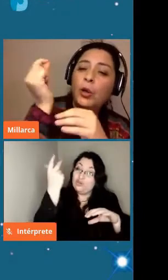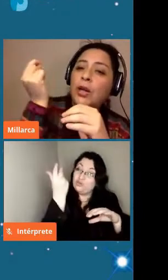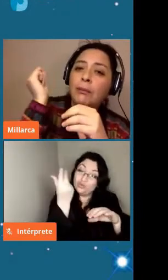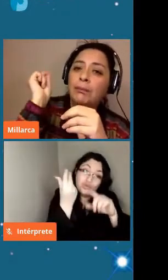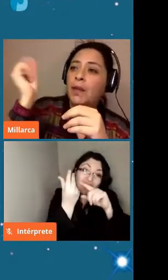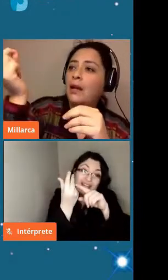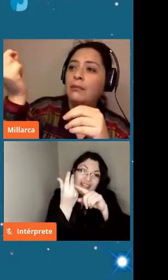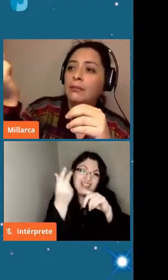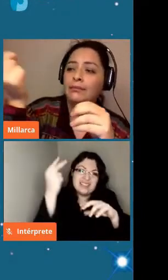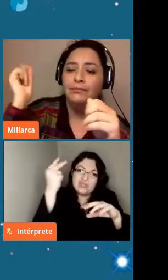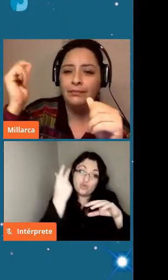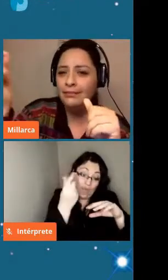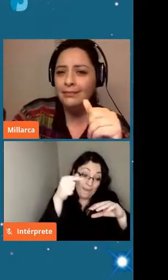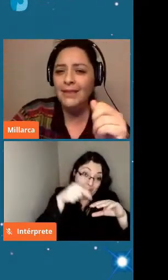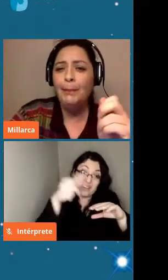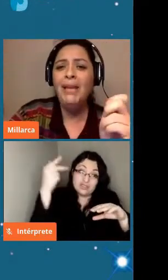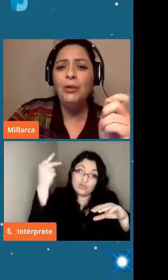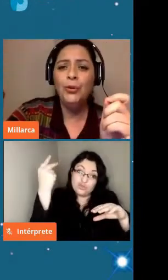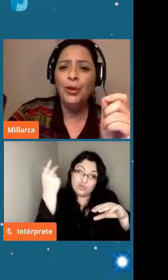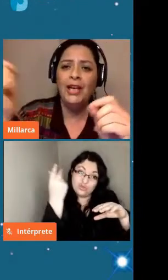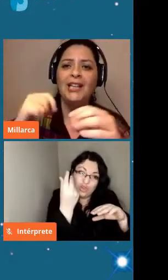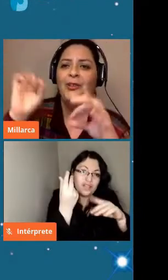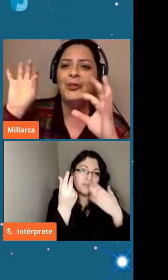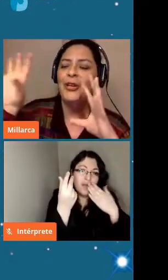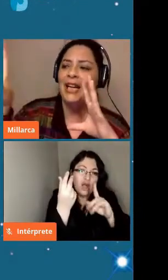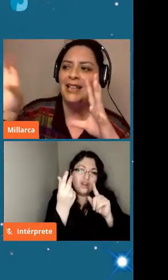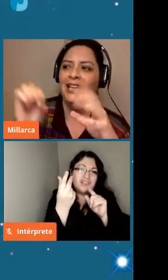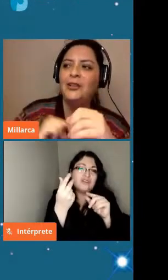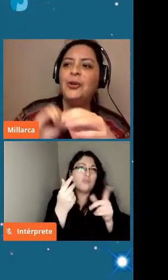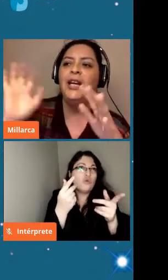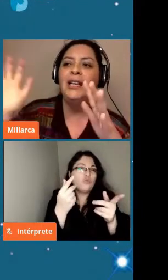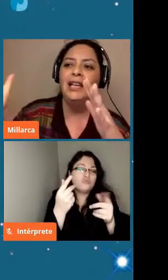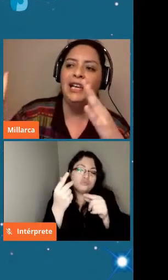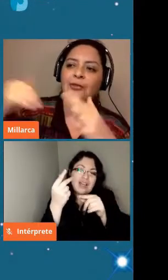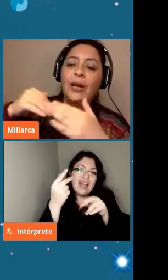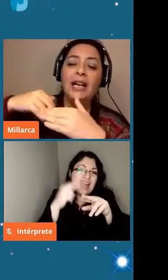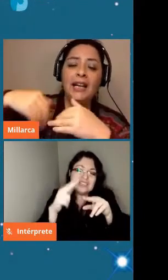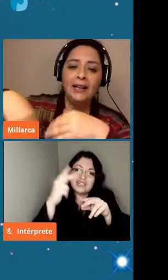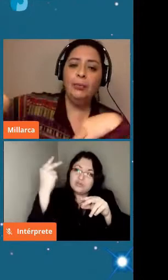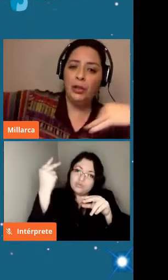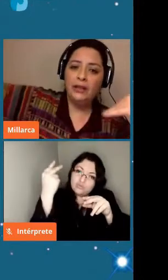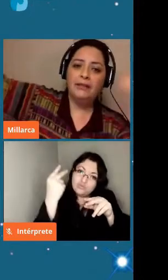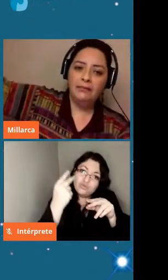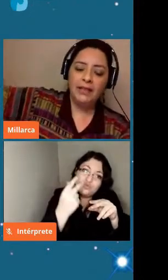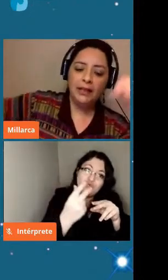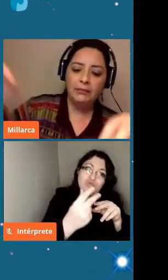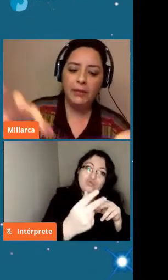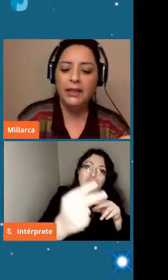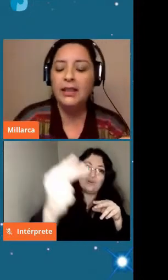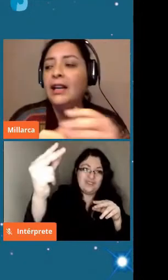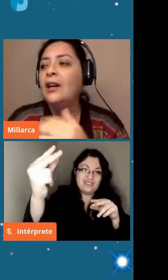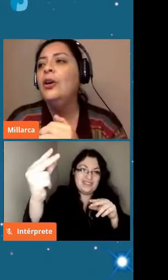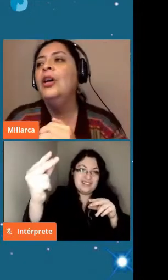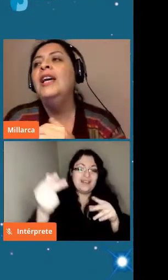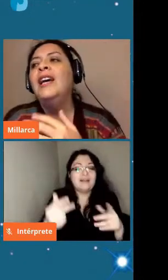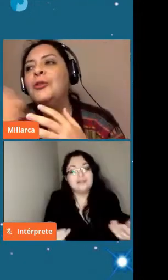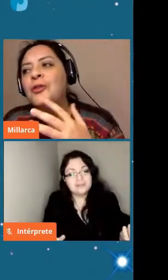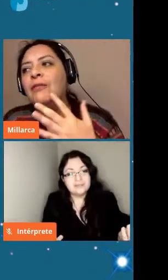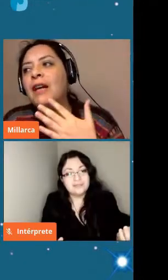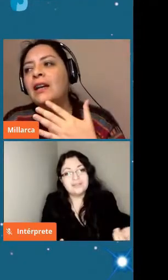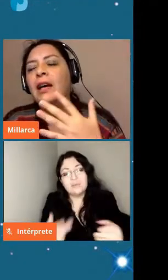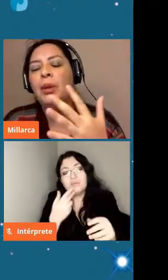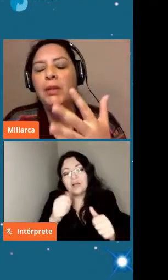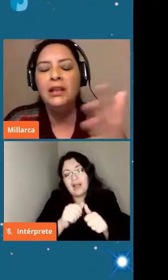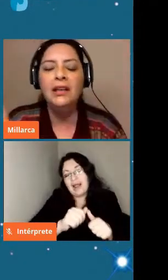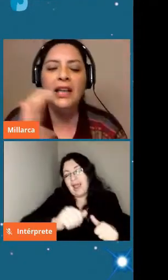desviar a lo mejor en minutos de arco la trayectoria y que eso a la larga porque va a estar bastante alejado